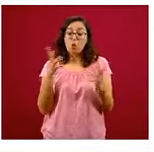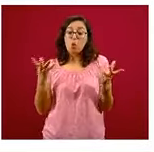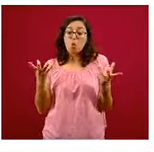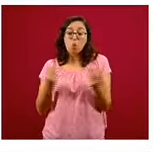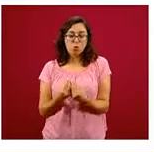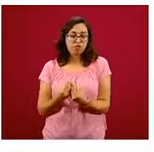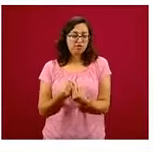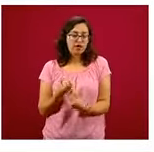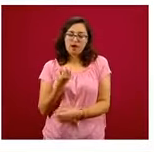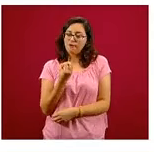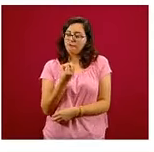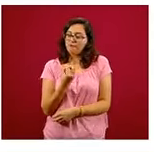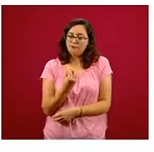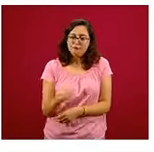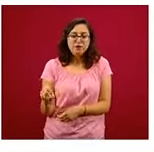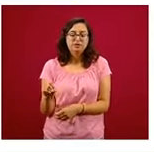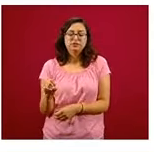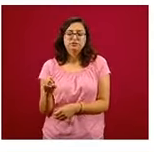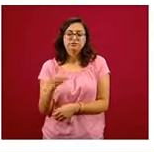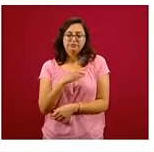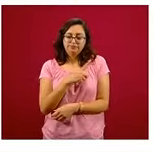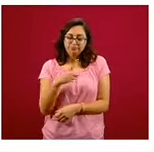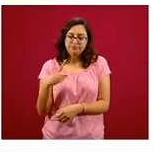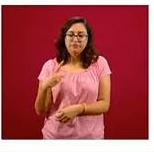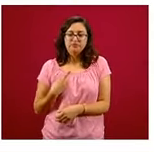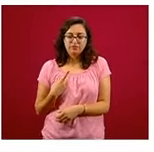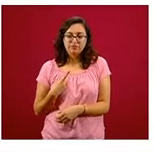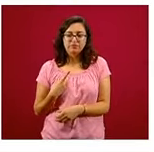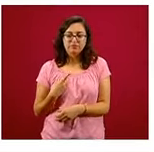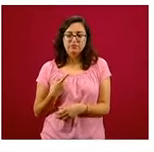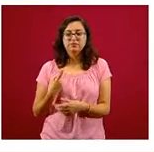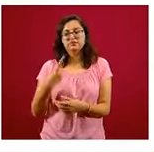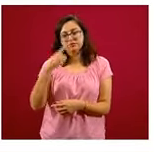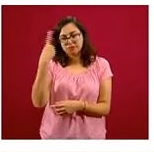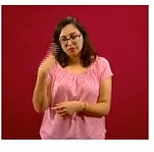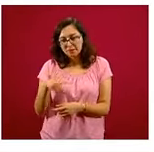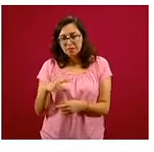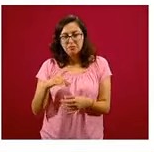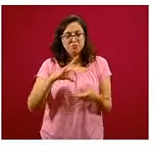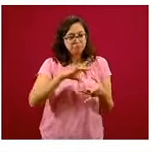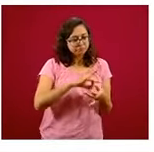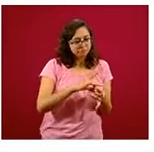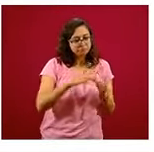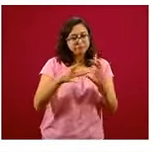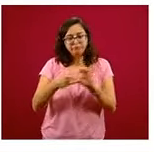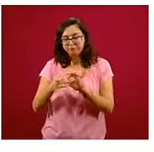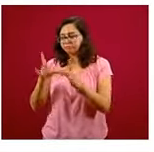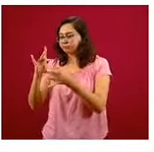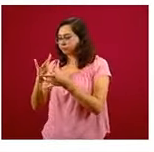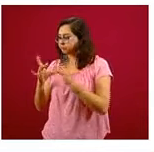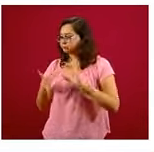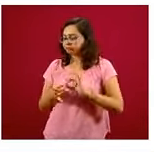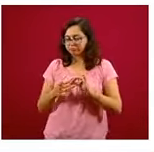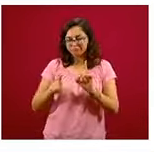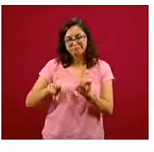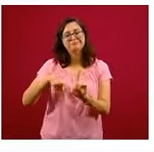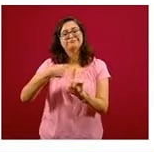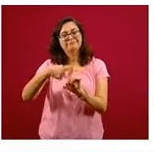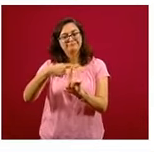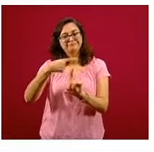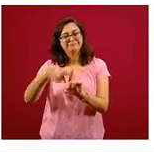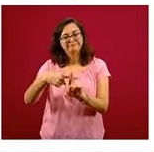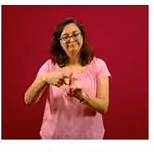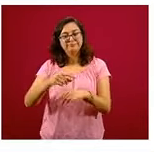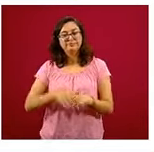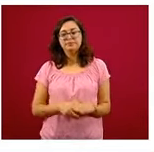problema. Es la suma de varios efectos lo que nos dará resultados. Y termino diciéndoles lo